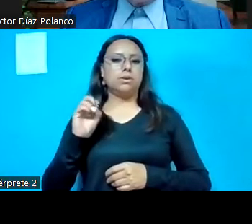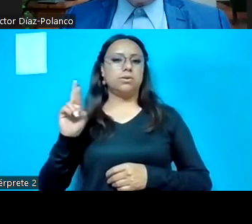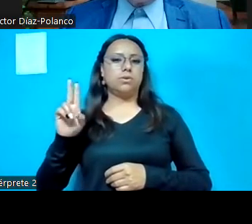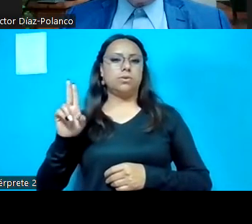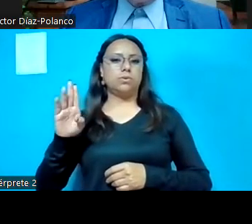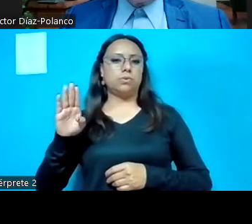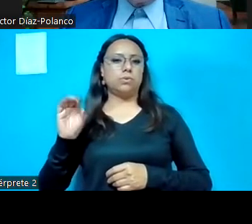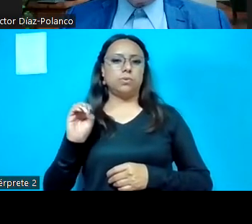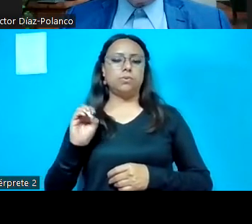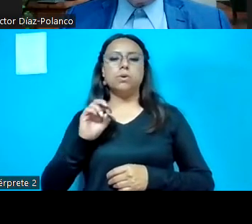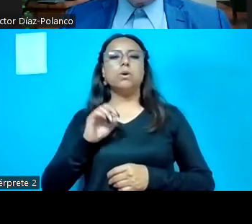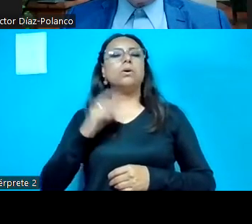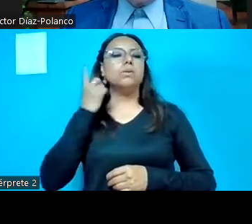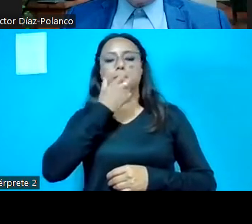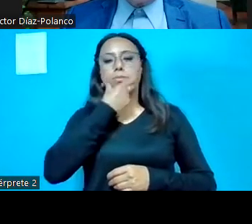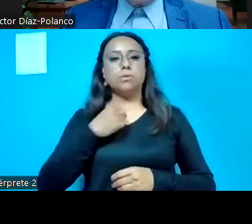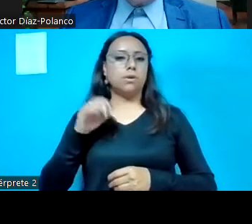Diputado Ernesto Larcón Jiménez.